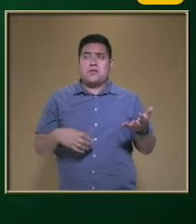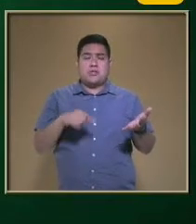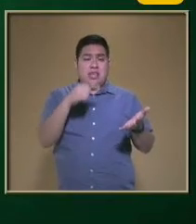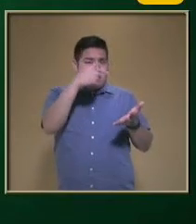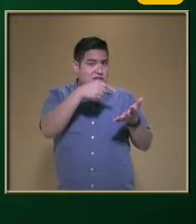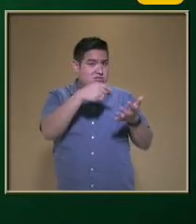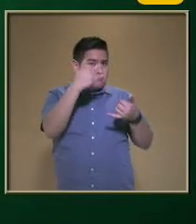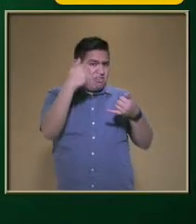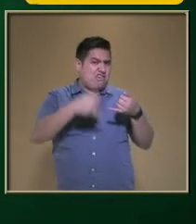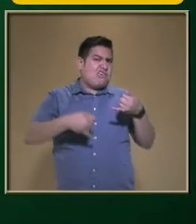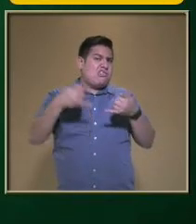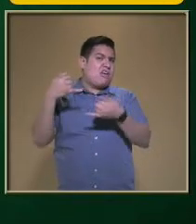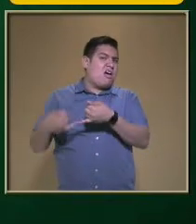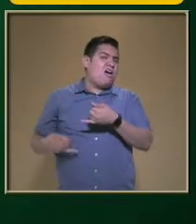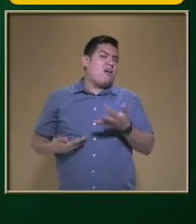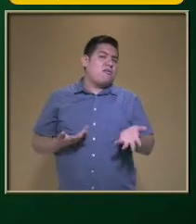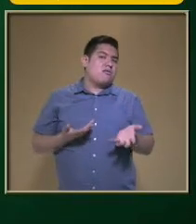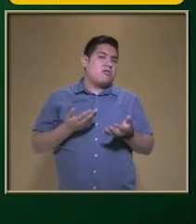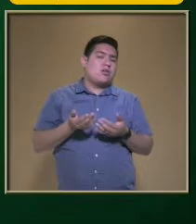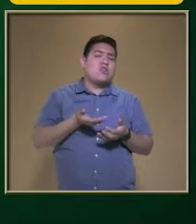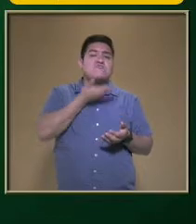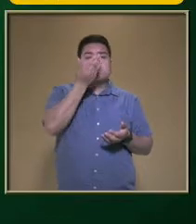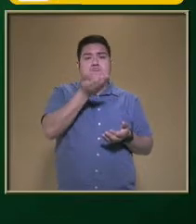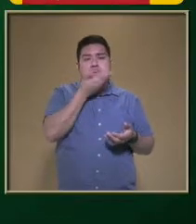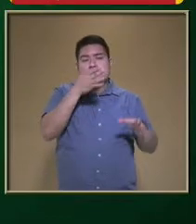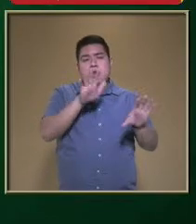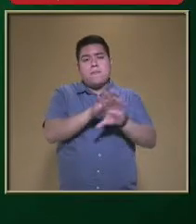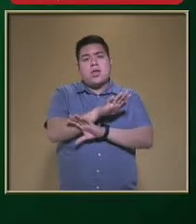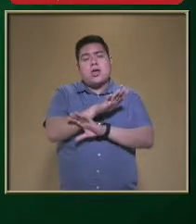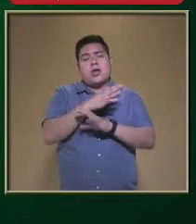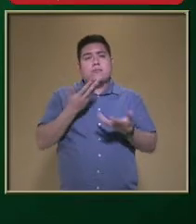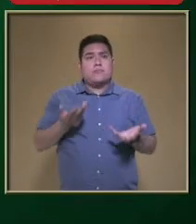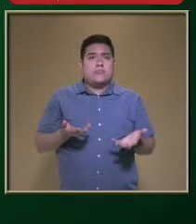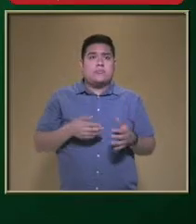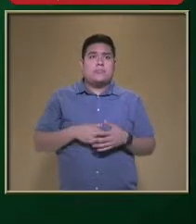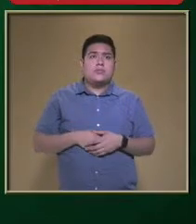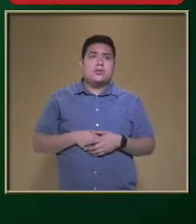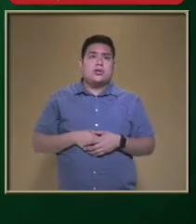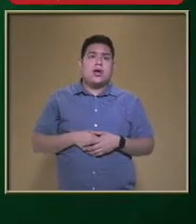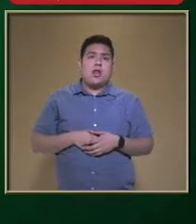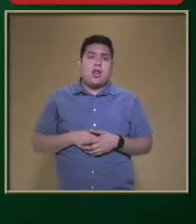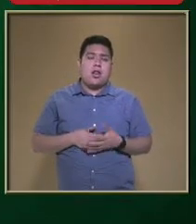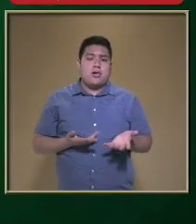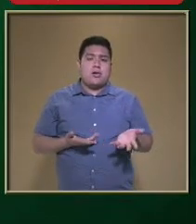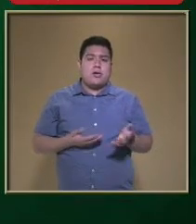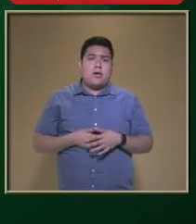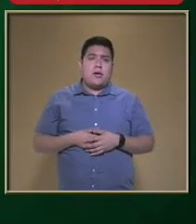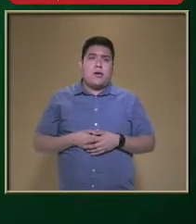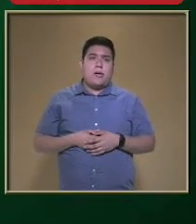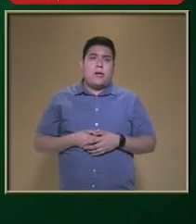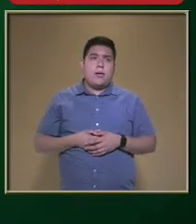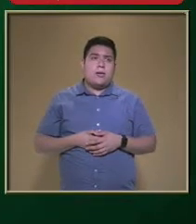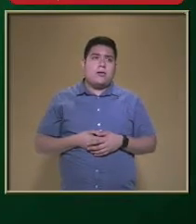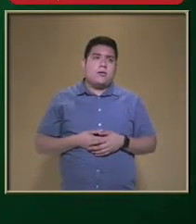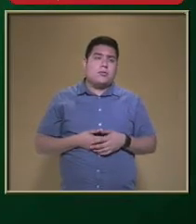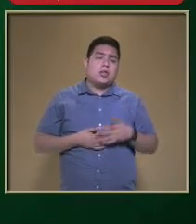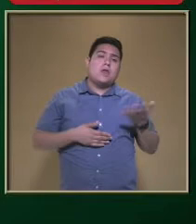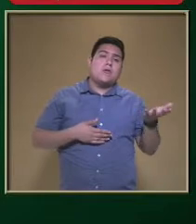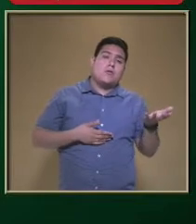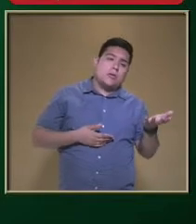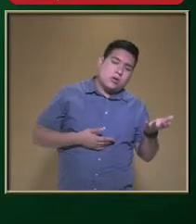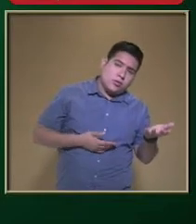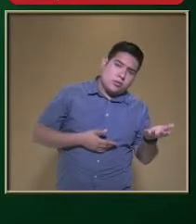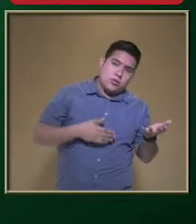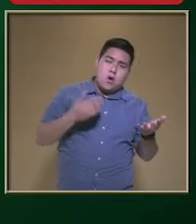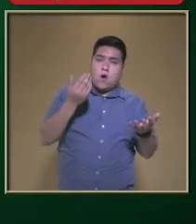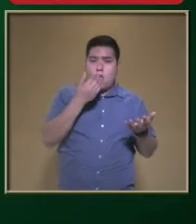Quitarías? ¿Qué hábitos Cambiarías de estos? ¿Cómo le haríamos Para sustituirlos? ¿Qué comeríamos En lugar de Lo que está bien Y lo